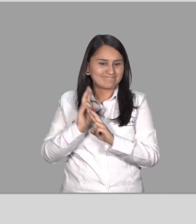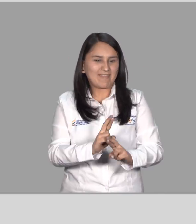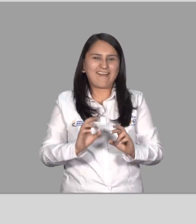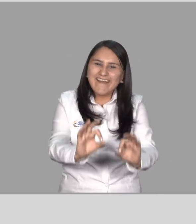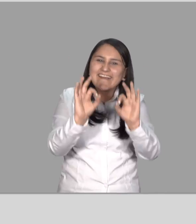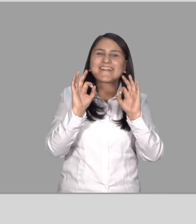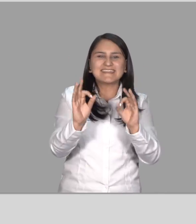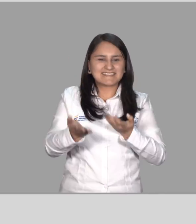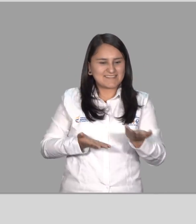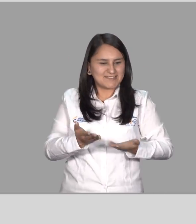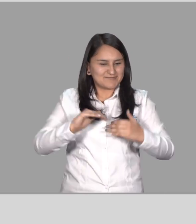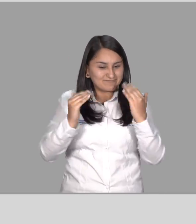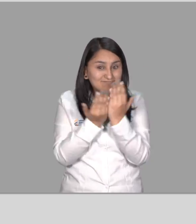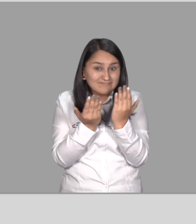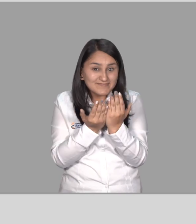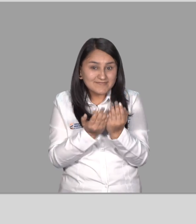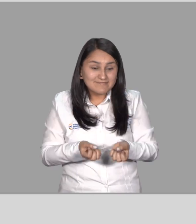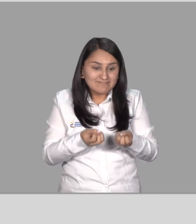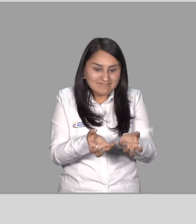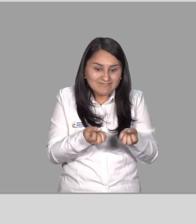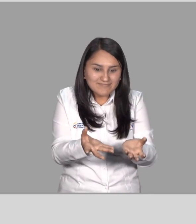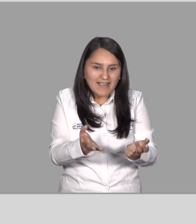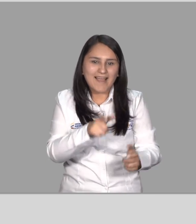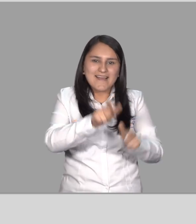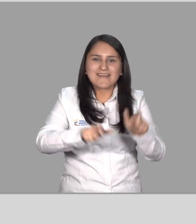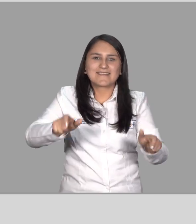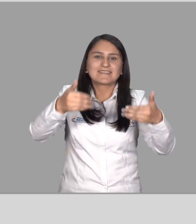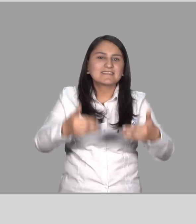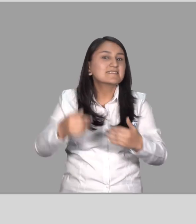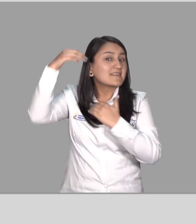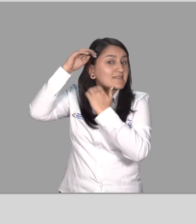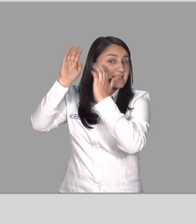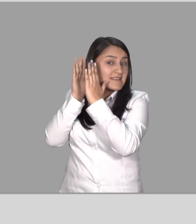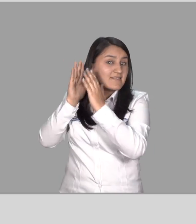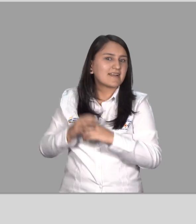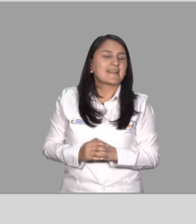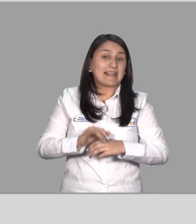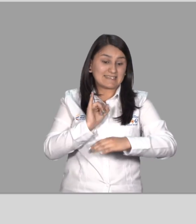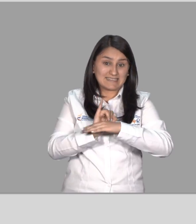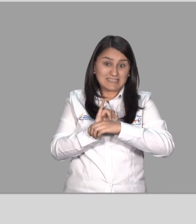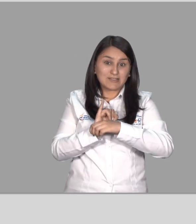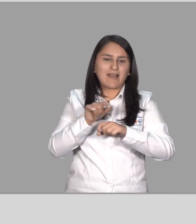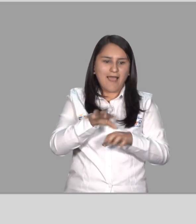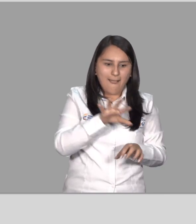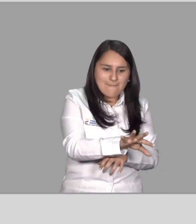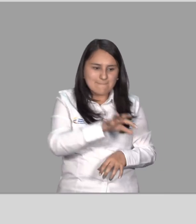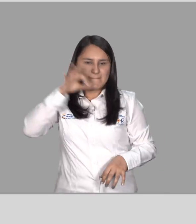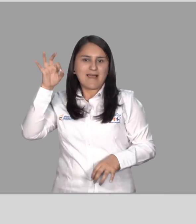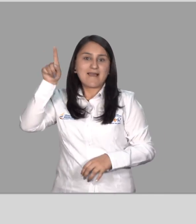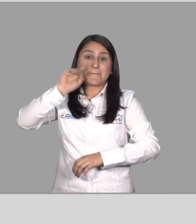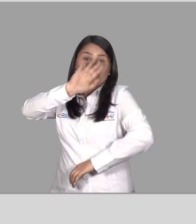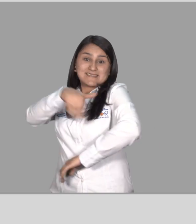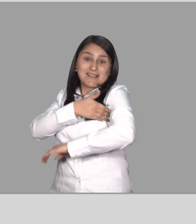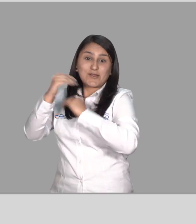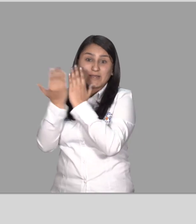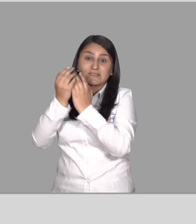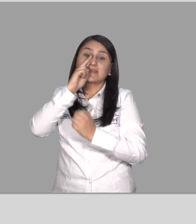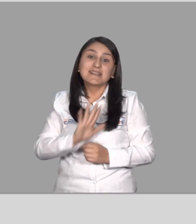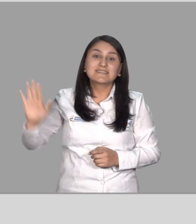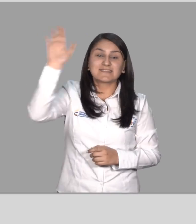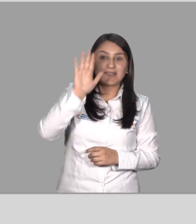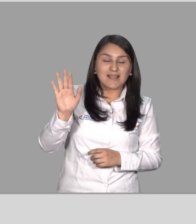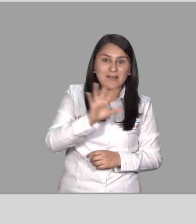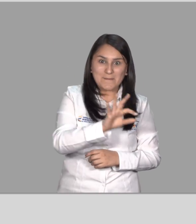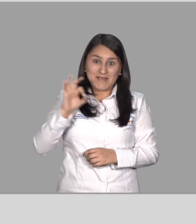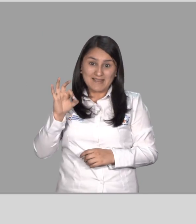Como resultado de la calidad del servicio educativo Para la población con limitación auditiva La institución fue seleccionada por el Ministerio de